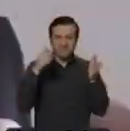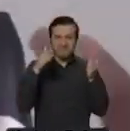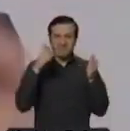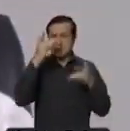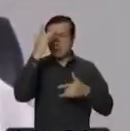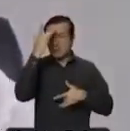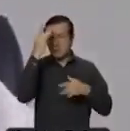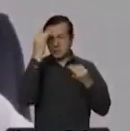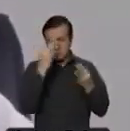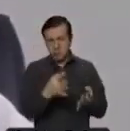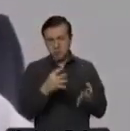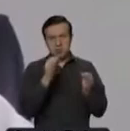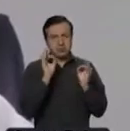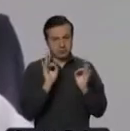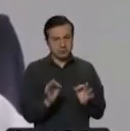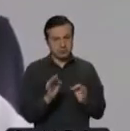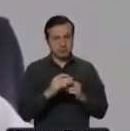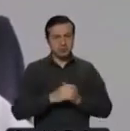coronavirus.